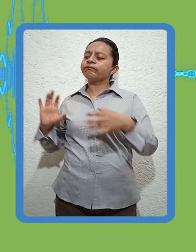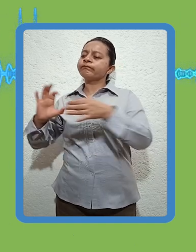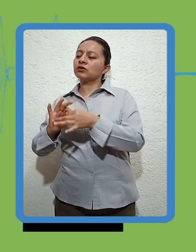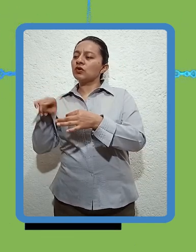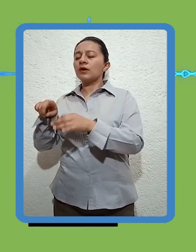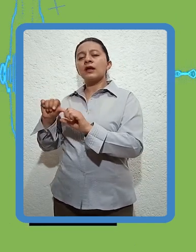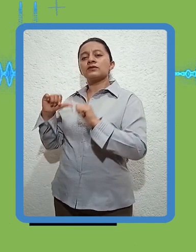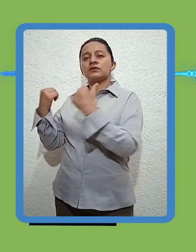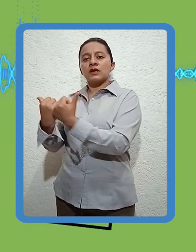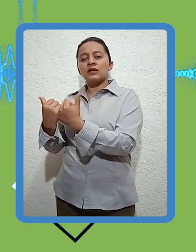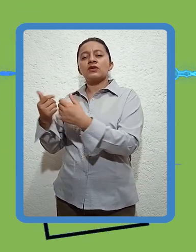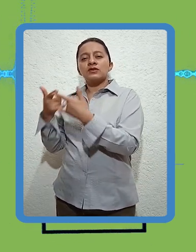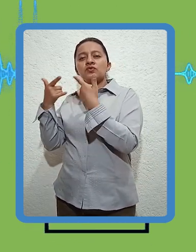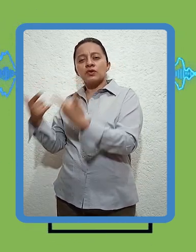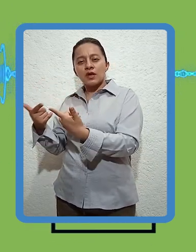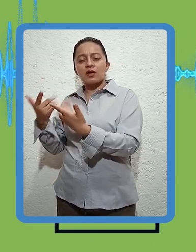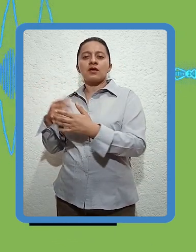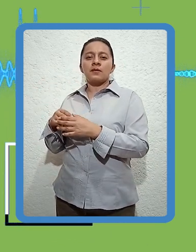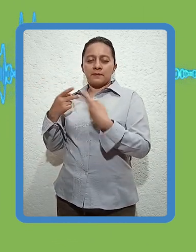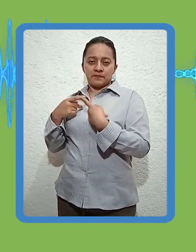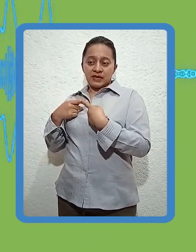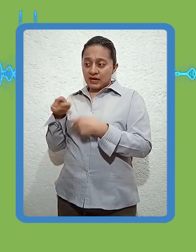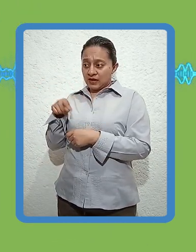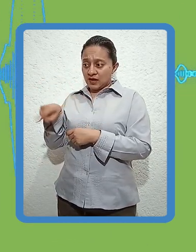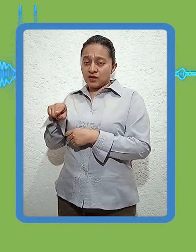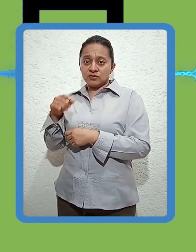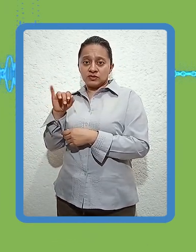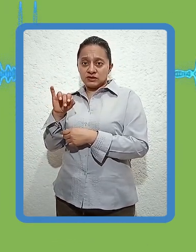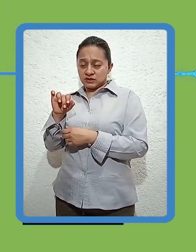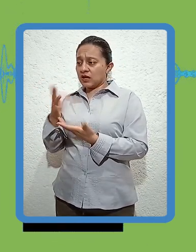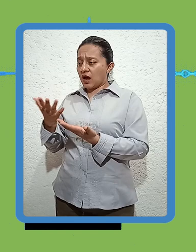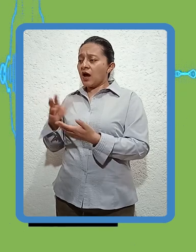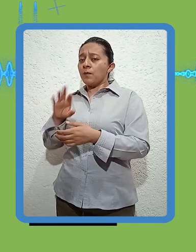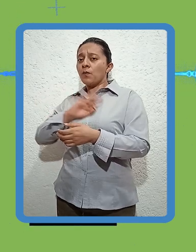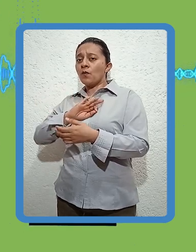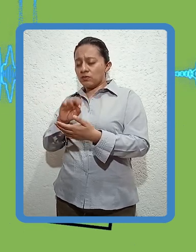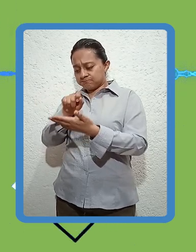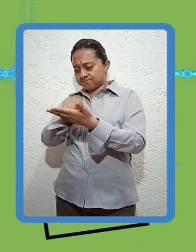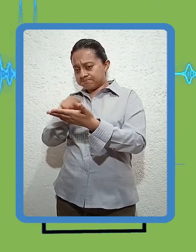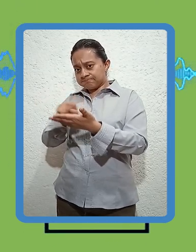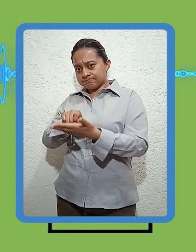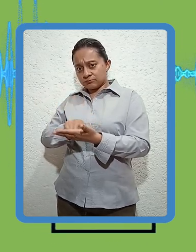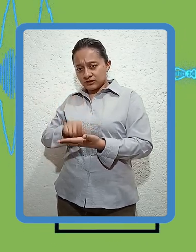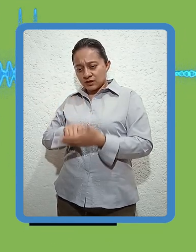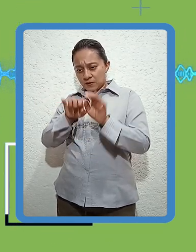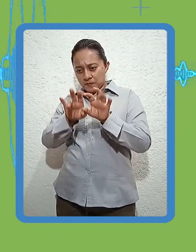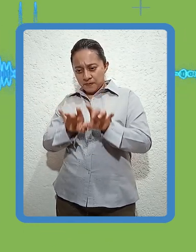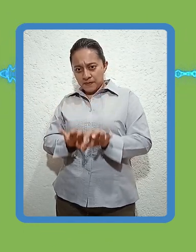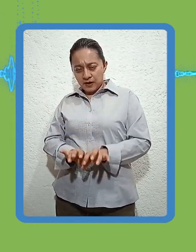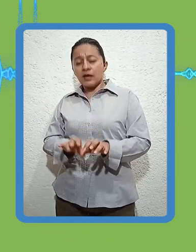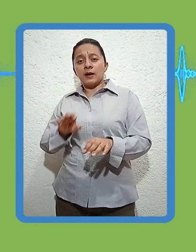expediente y a fortalecer los argumentos y razones para poder exhortar al Ejecutivo para hacer esta declaración.